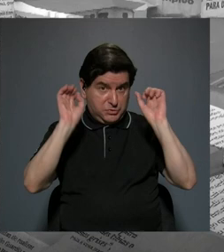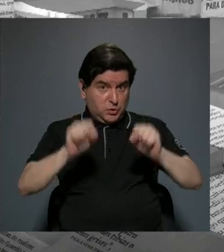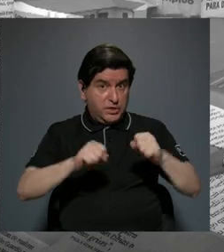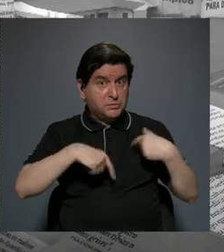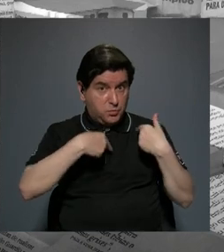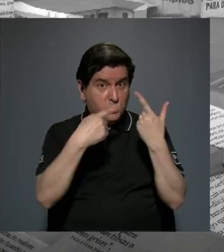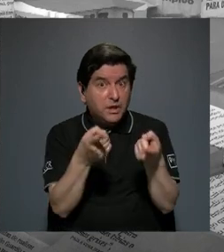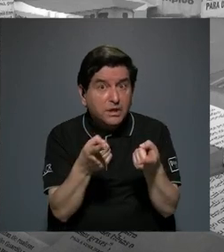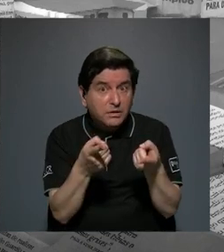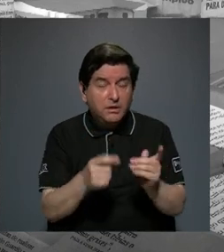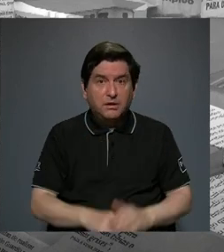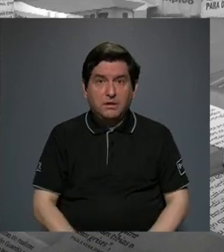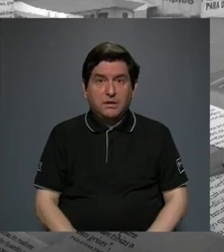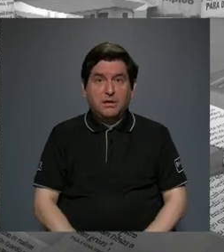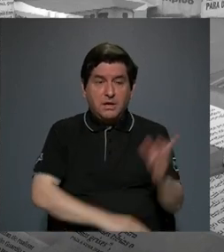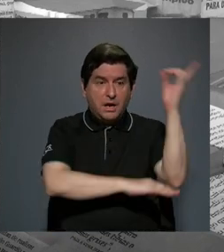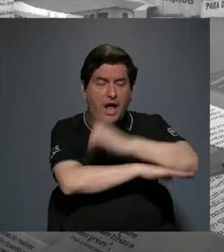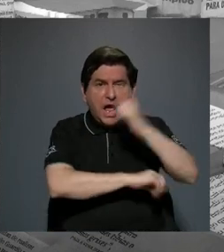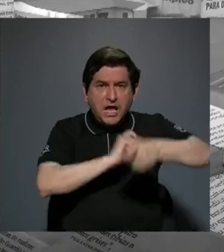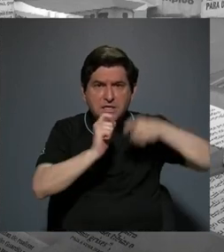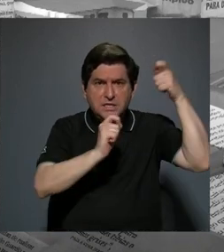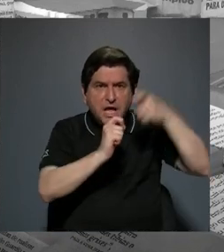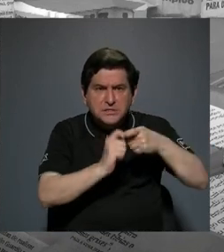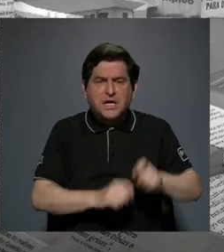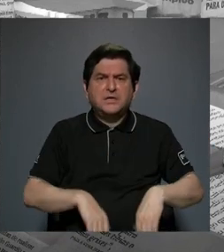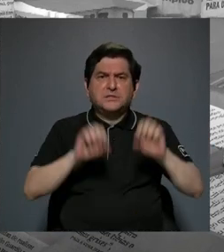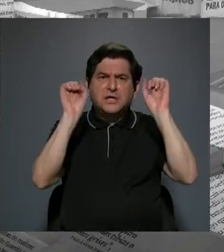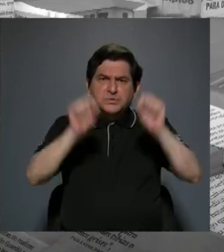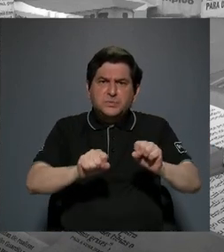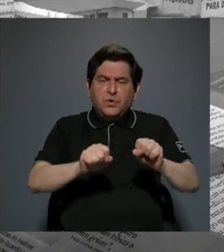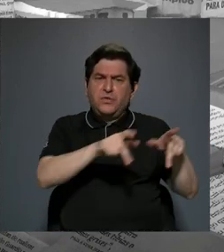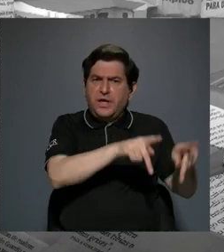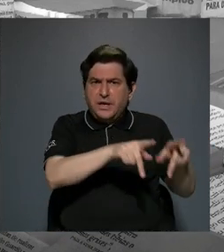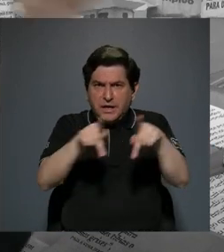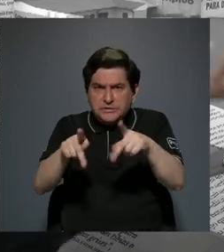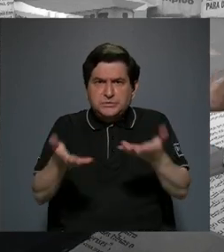acercar? ¿Hay fechas específicas para poder